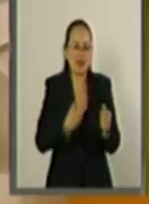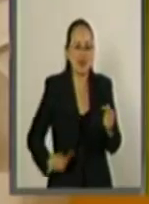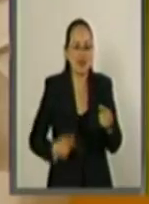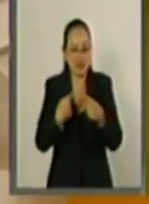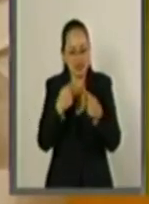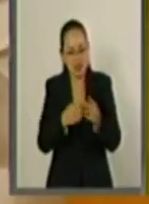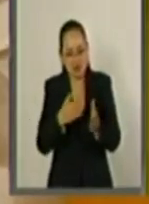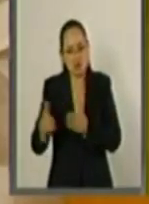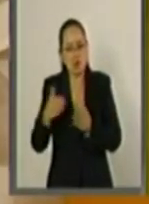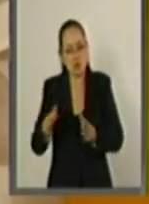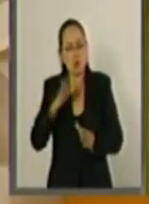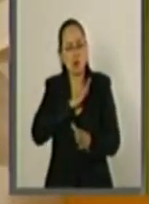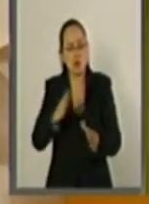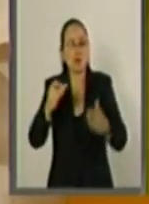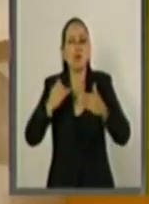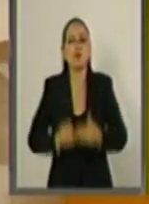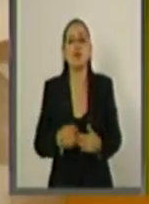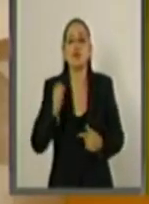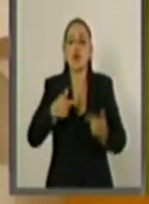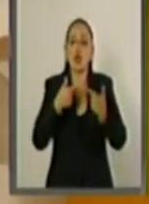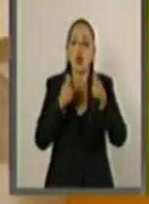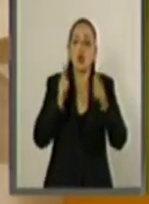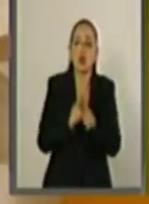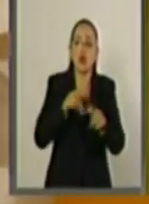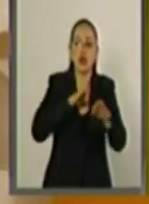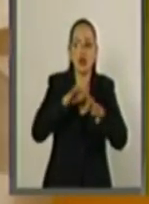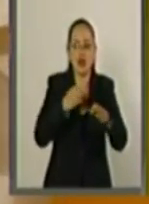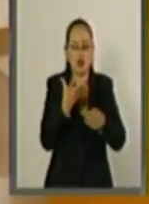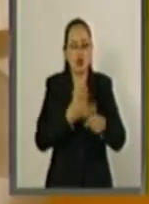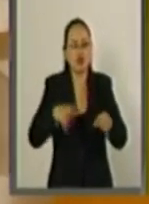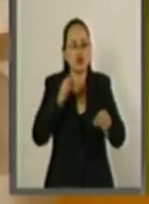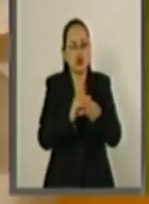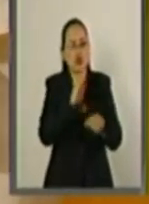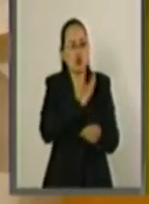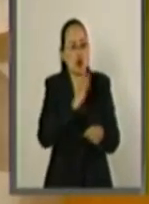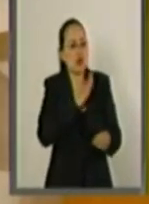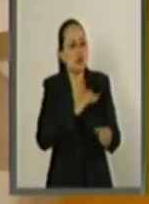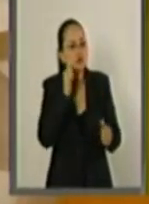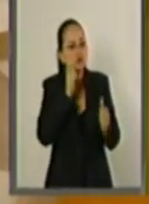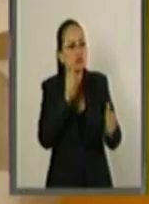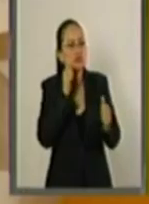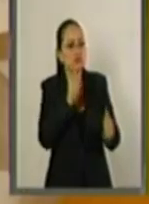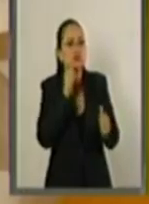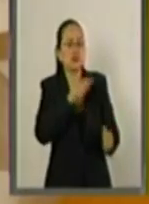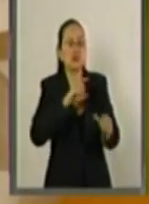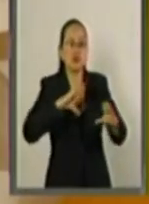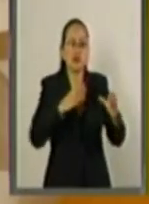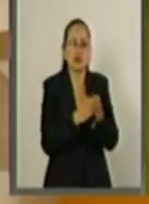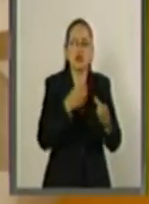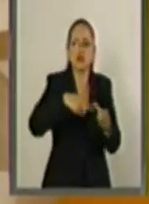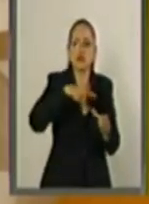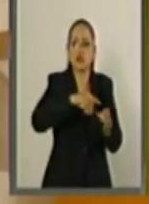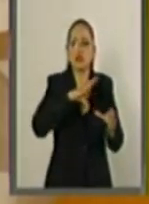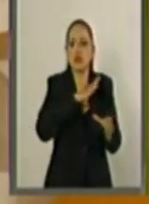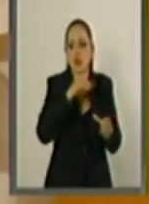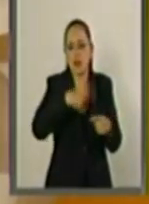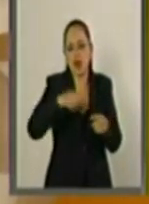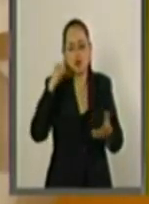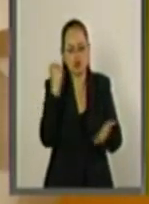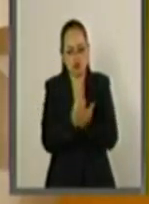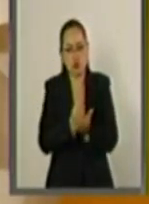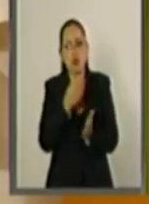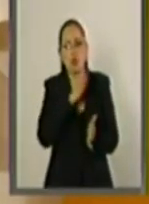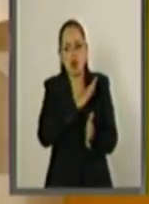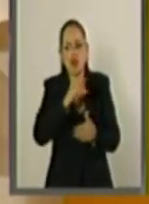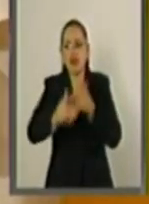conveniencia también de crear un grupo de trabajo incluyente que dé seguimiento permanente al acuerdo que se ha sometido para su aprobación